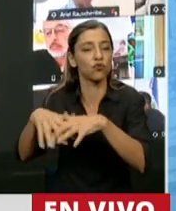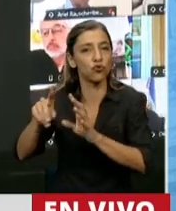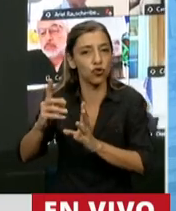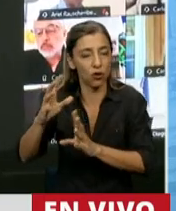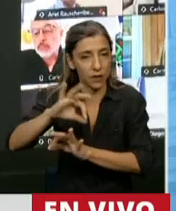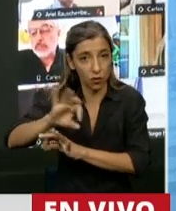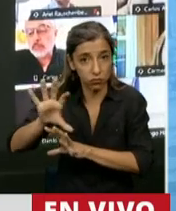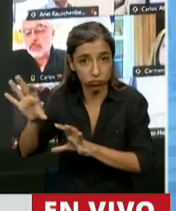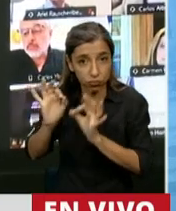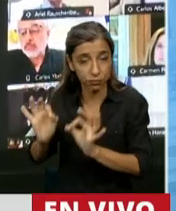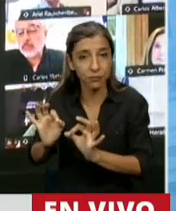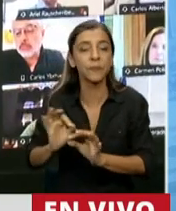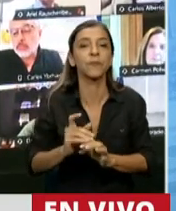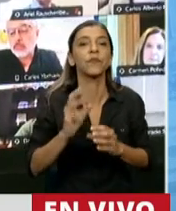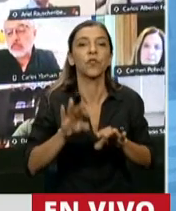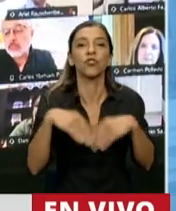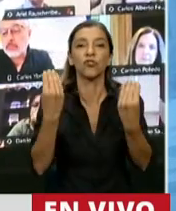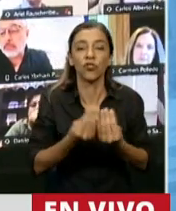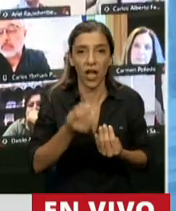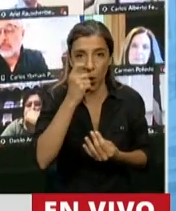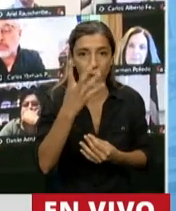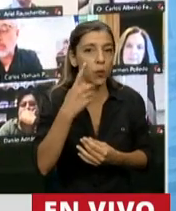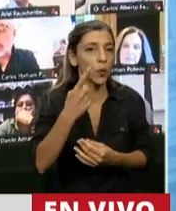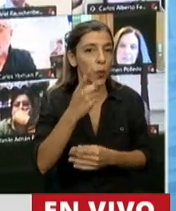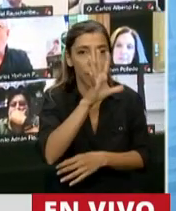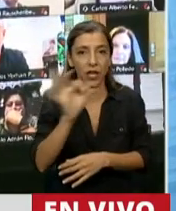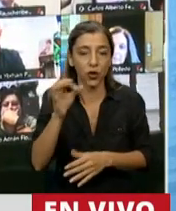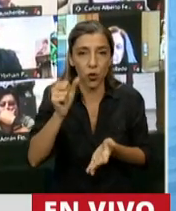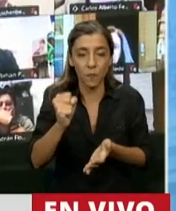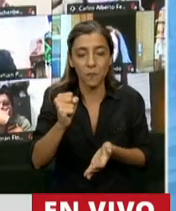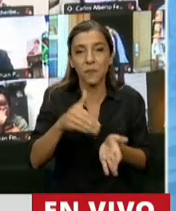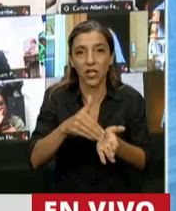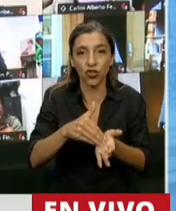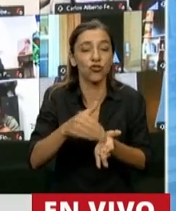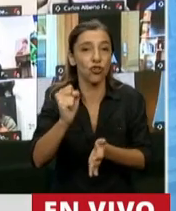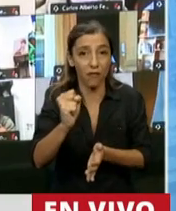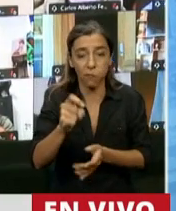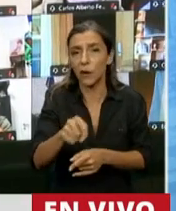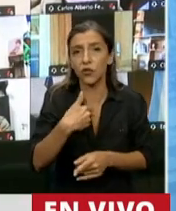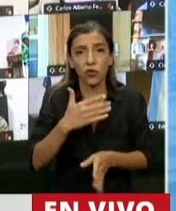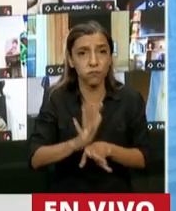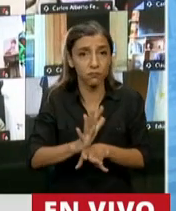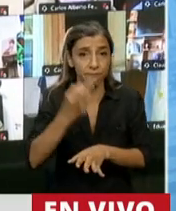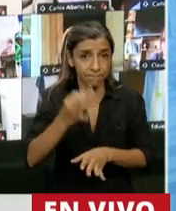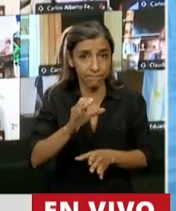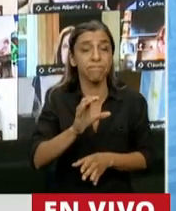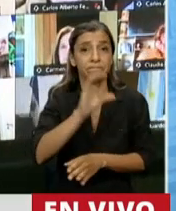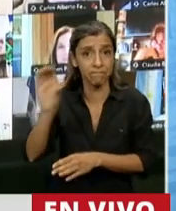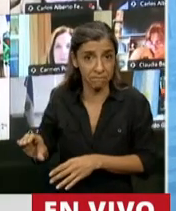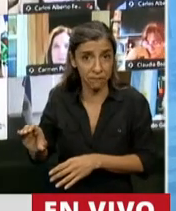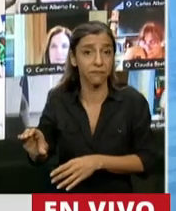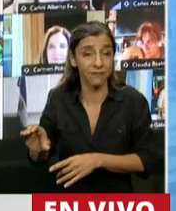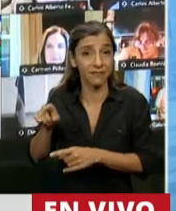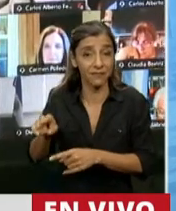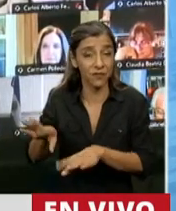24.500 millones que asigna este proyecto de ley es 90% menos de lo que debería recibir la Ciudad de Buenos